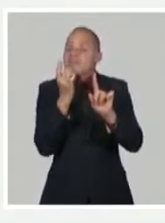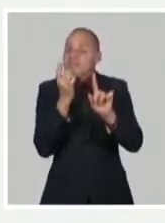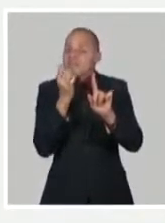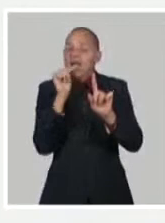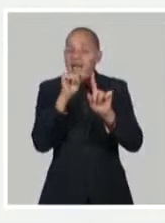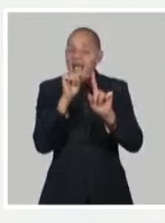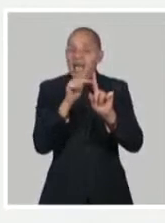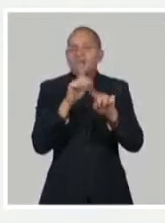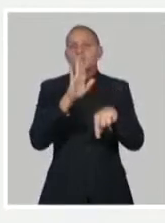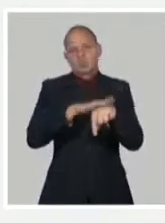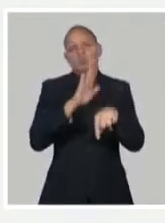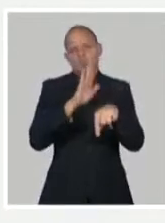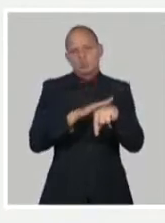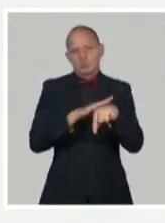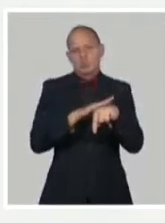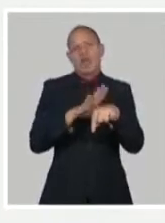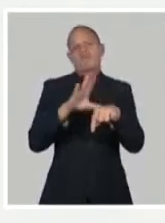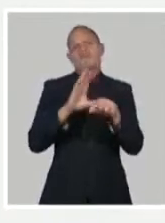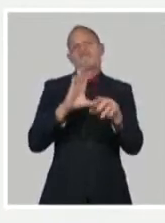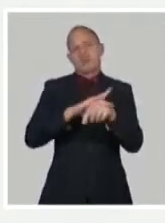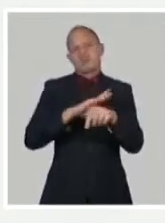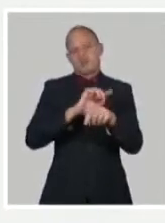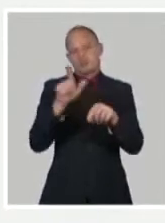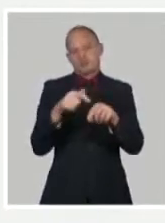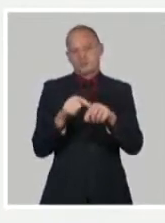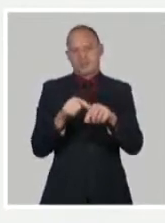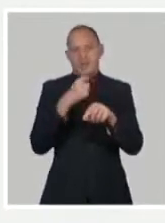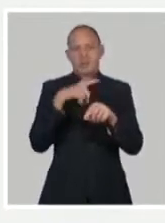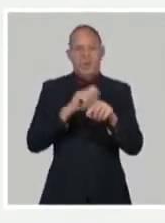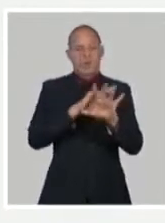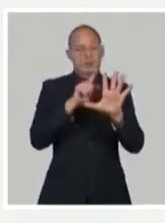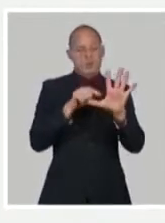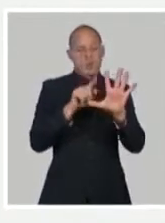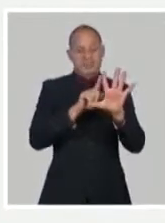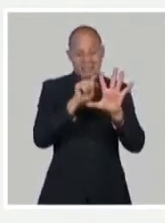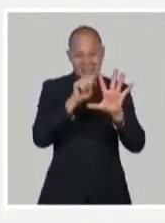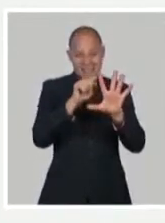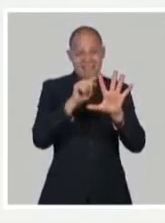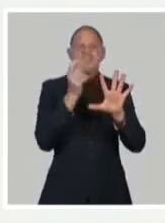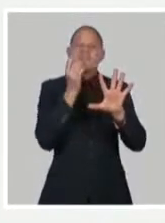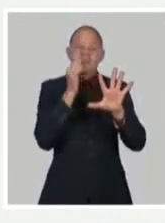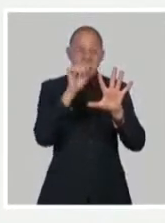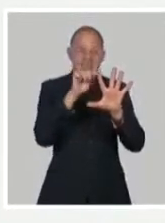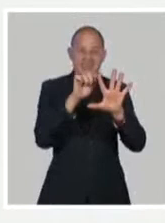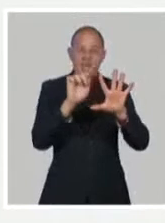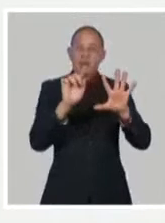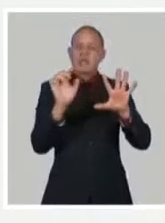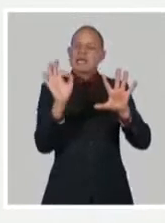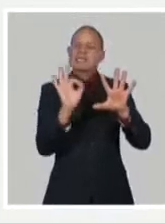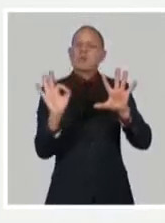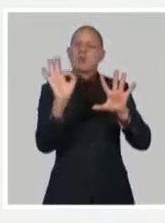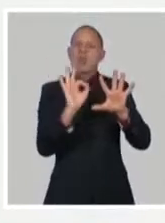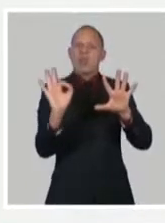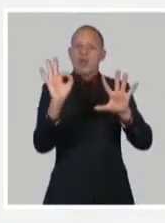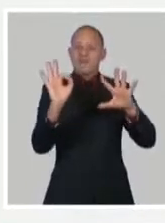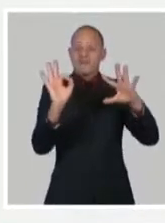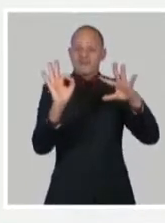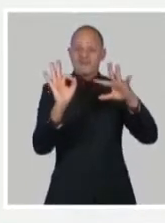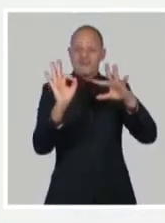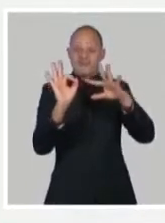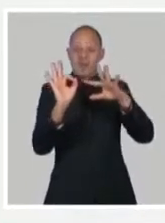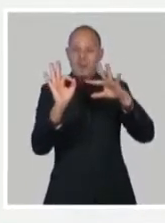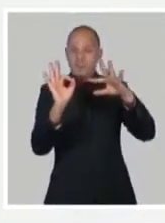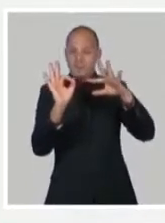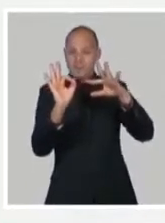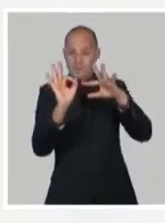célula donde después el virus se incorpora. Y desde un inicio se vio en los experimentos que cuando se